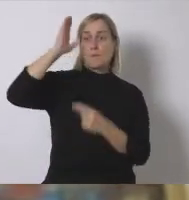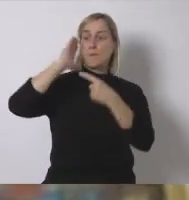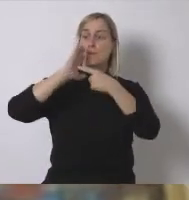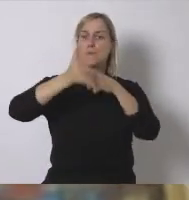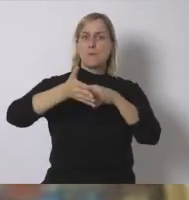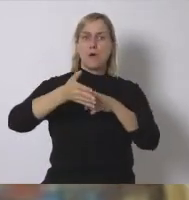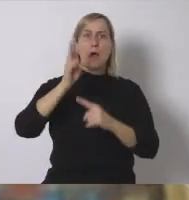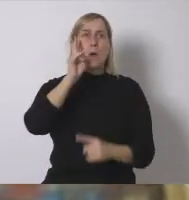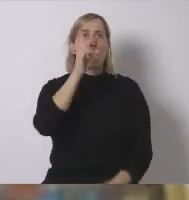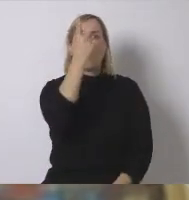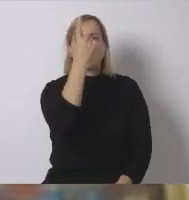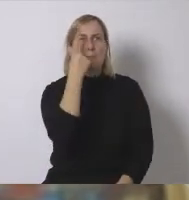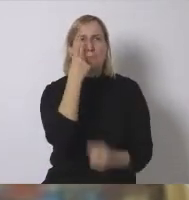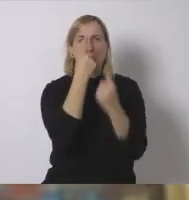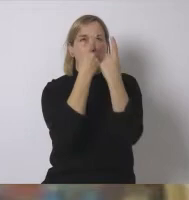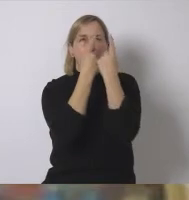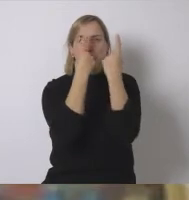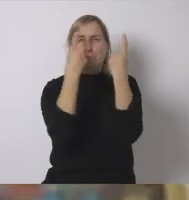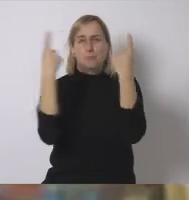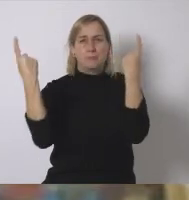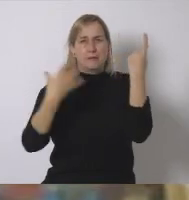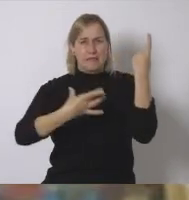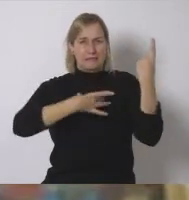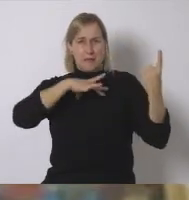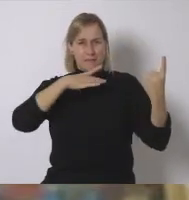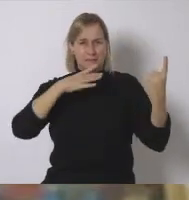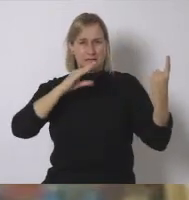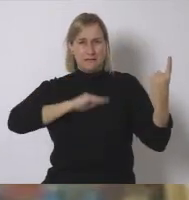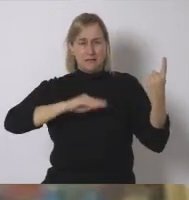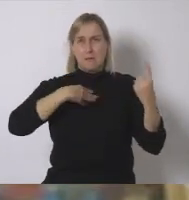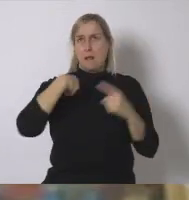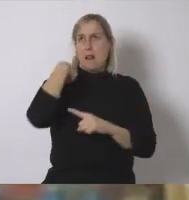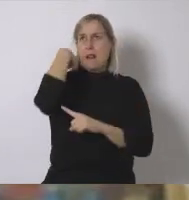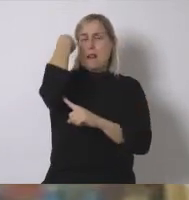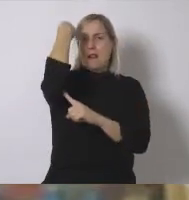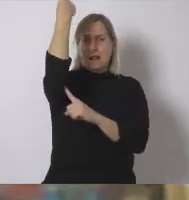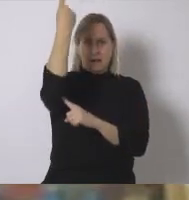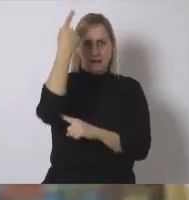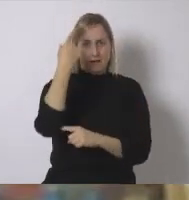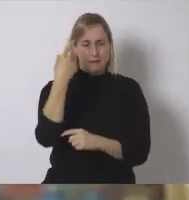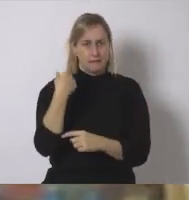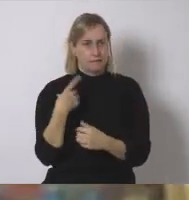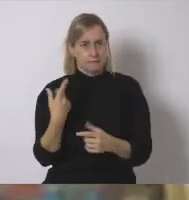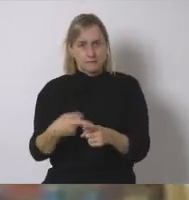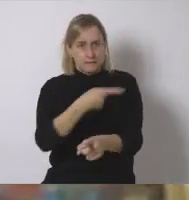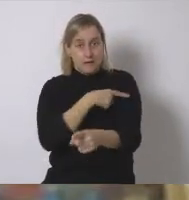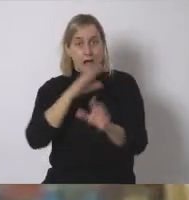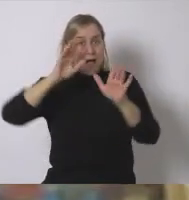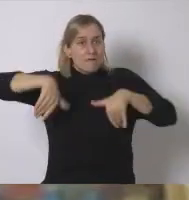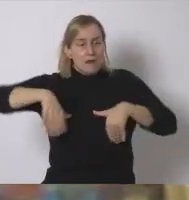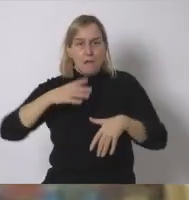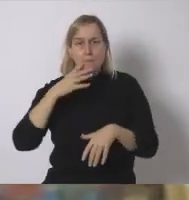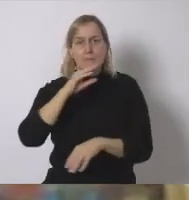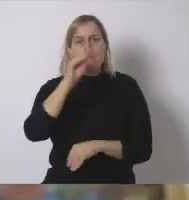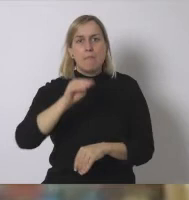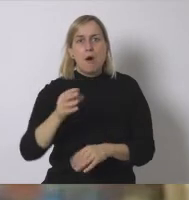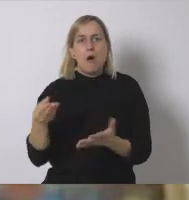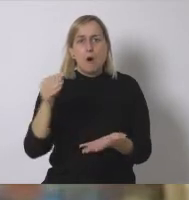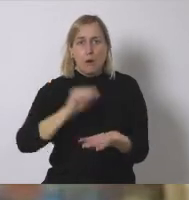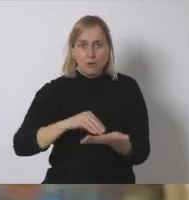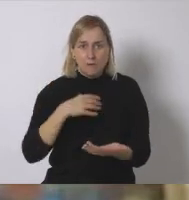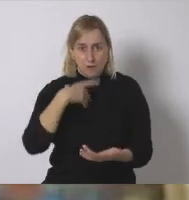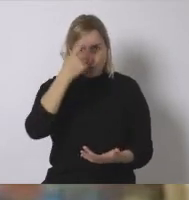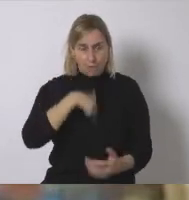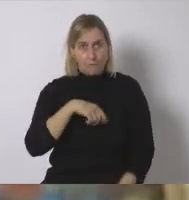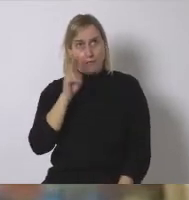muchos veo demasiados y además los veo enormes gigantes y me pregunto otra vez si lo que